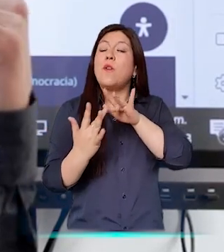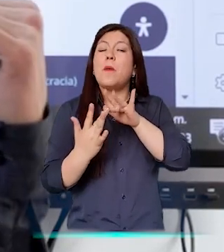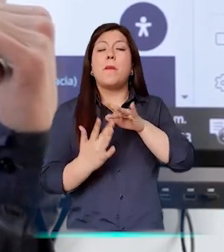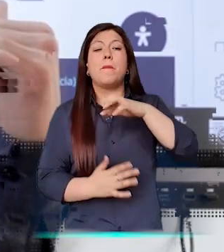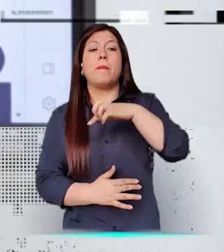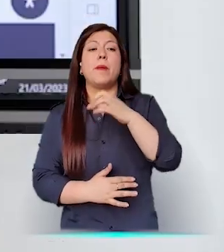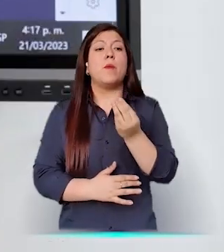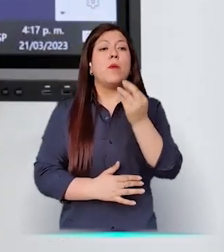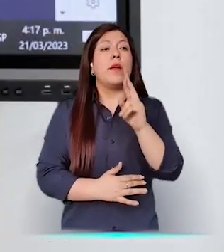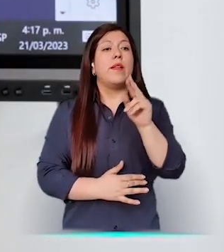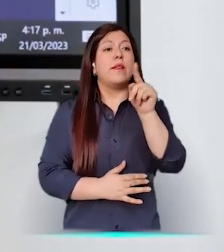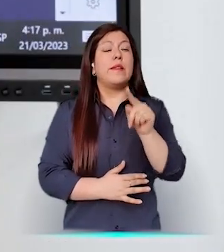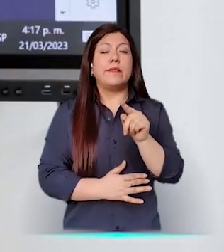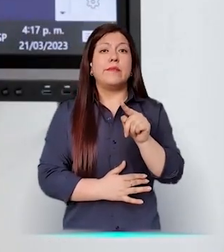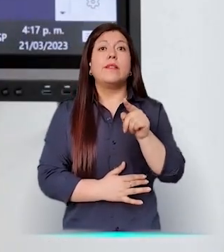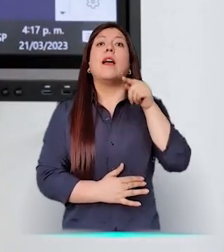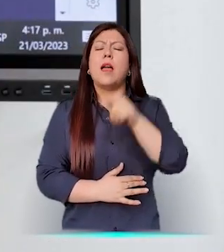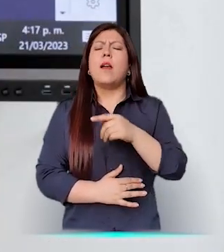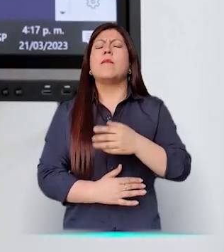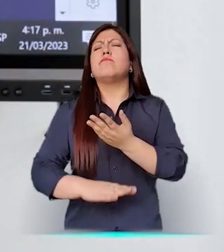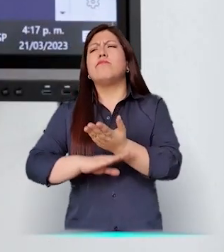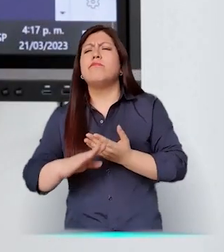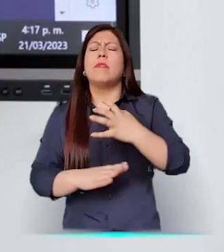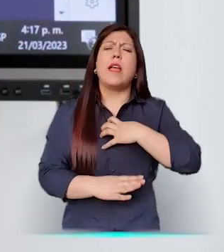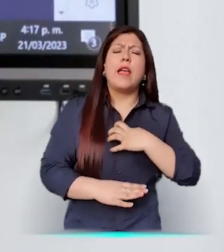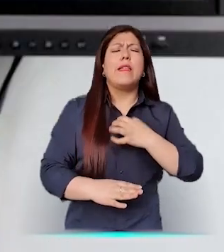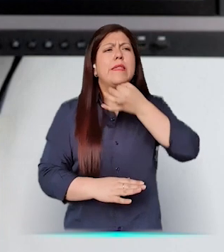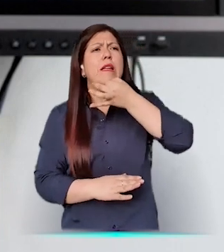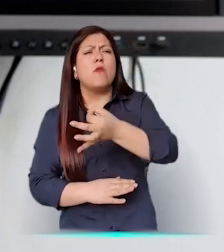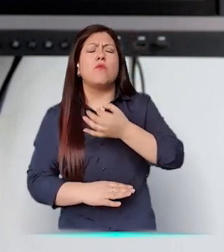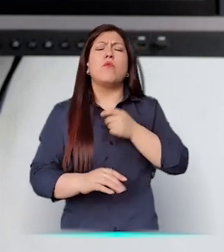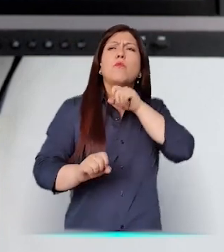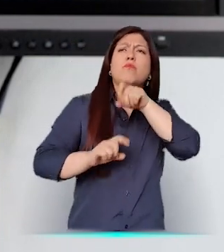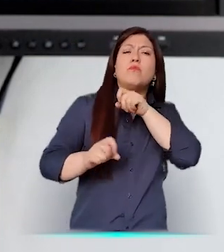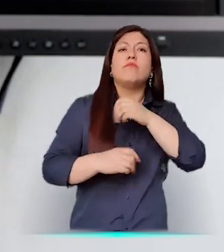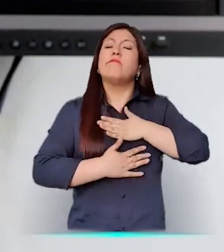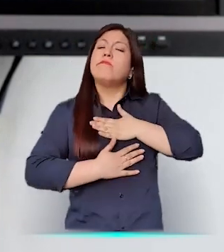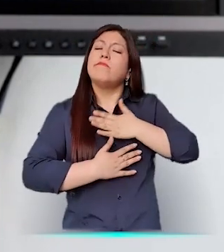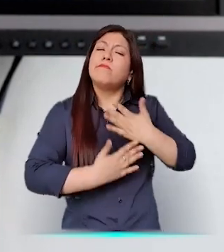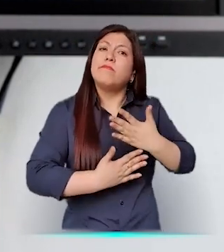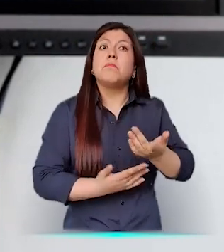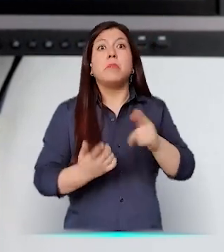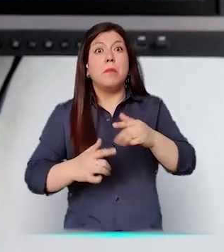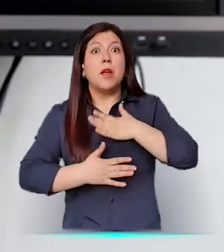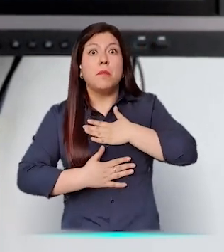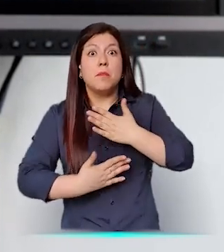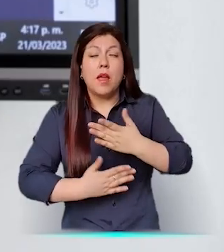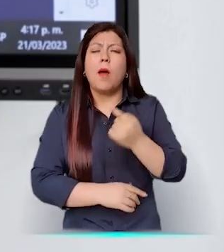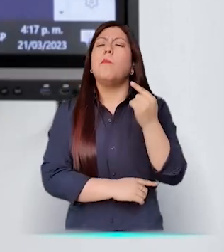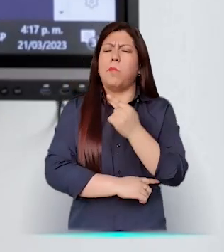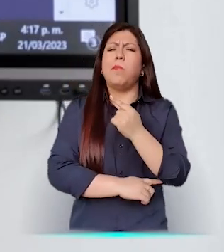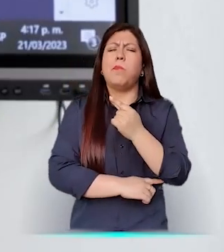chatbot. Y ahí mismo en contacte nos encuentran las PQRSDC. Peticiones, quejas, reclamos, sugerencias, denuncias,